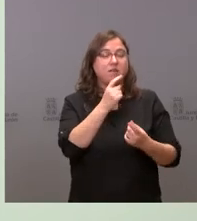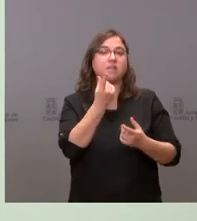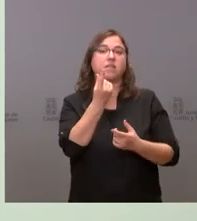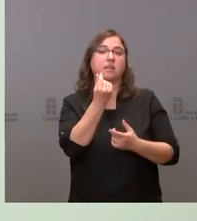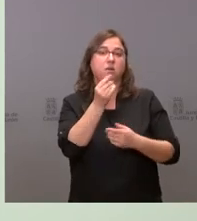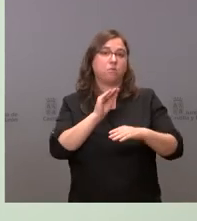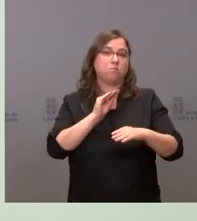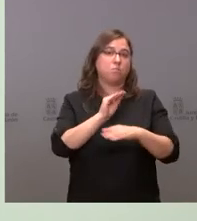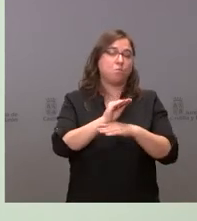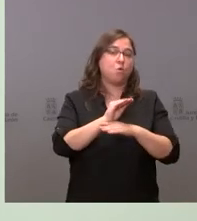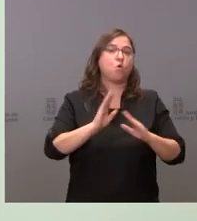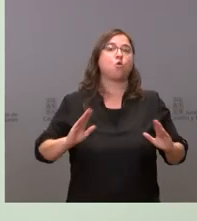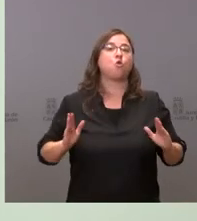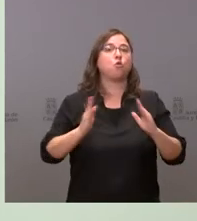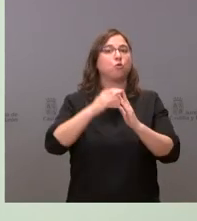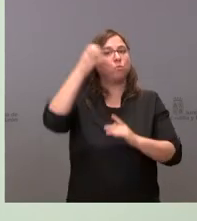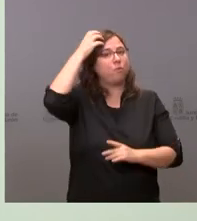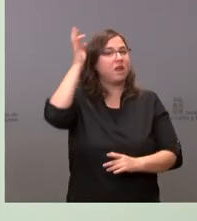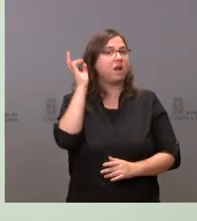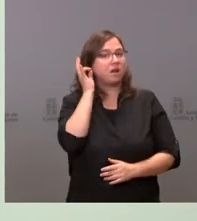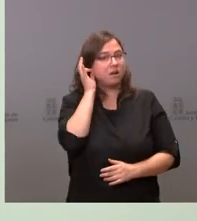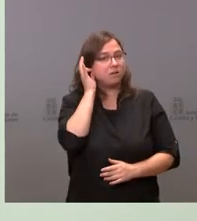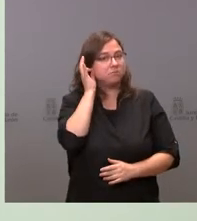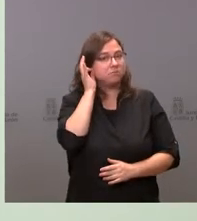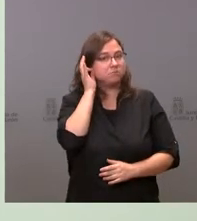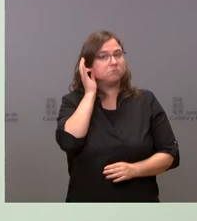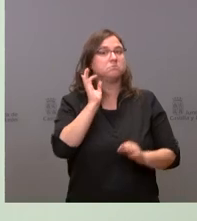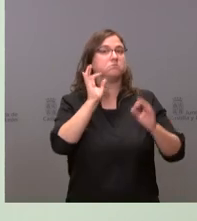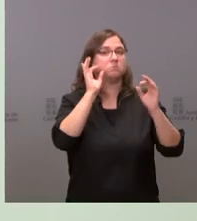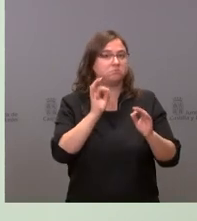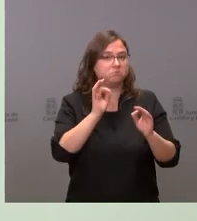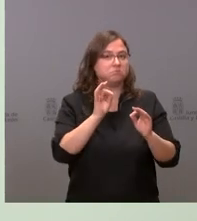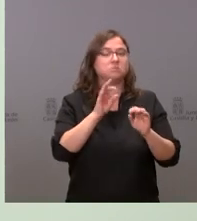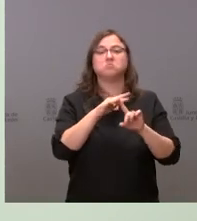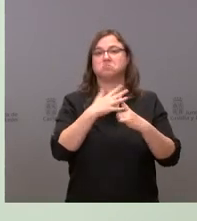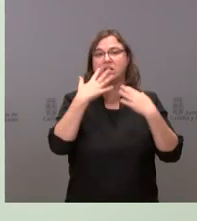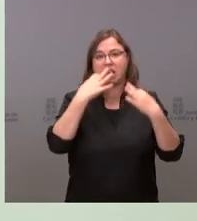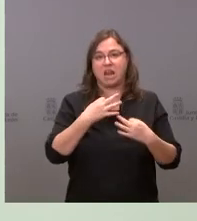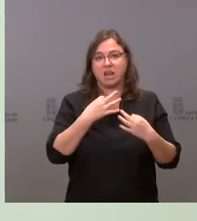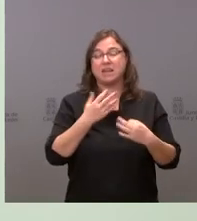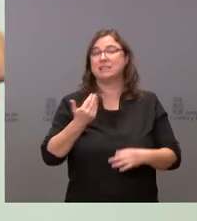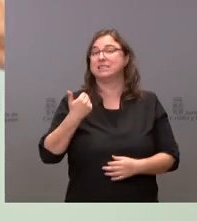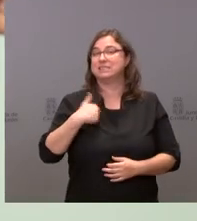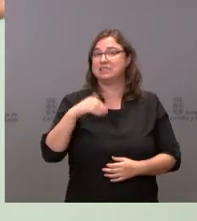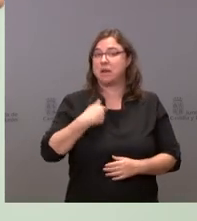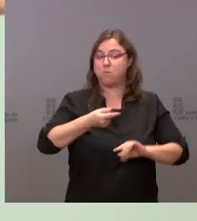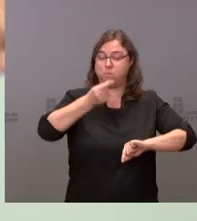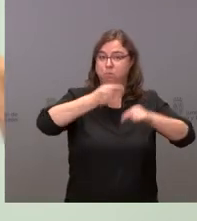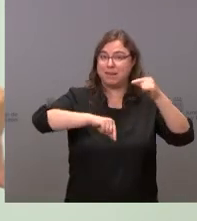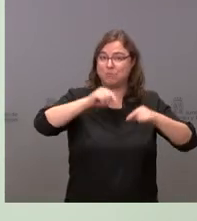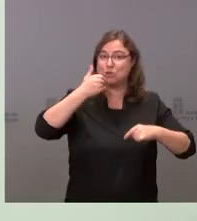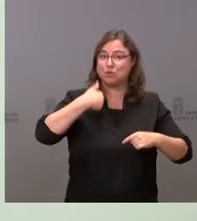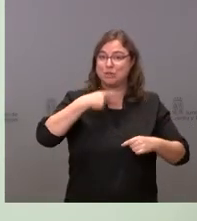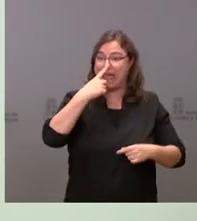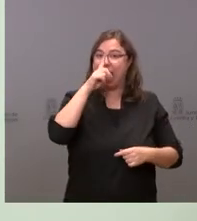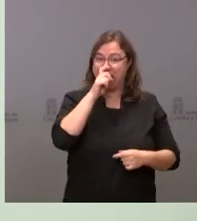Montelarreina por supuesto que será una realidad ese compromiso ya está presupuestado en los